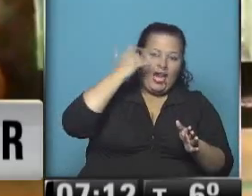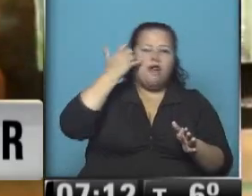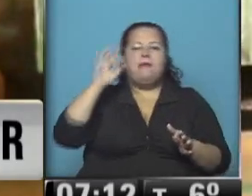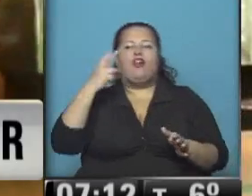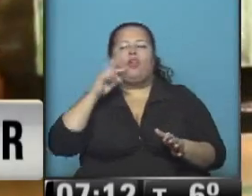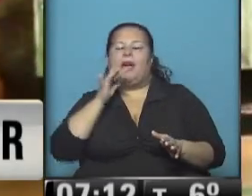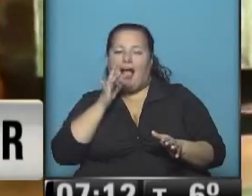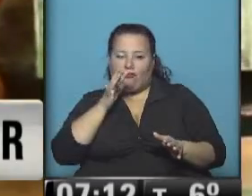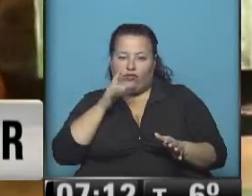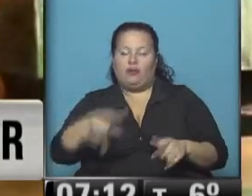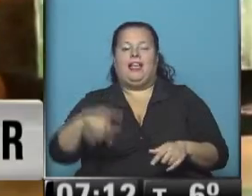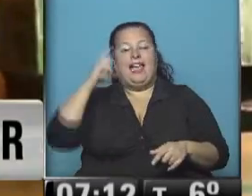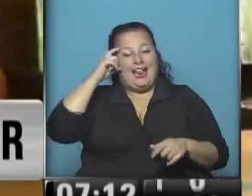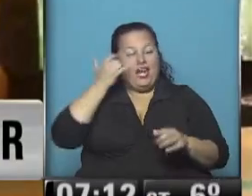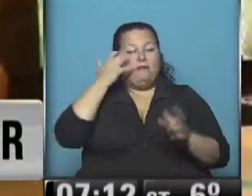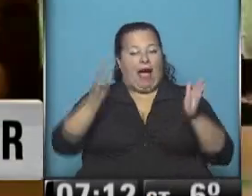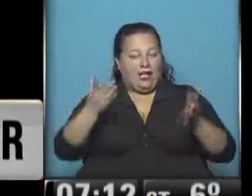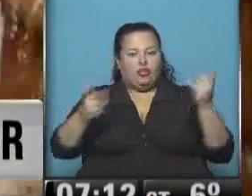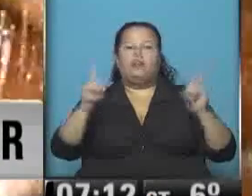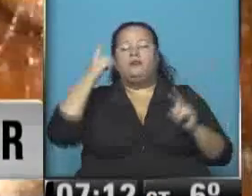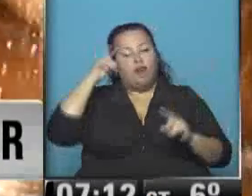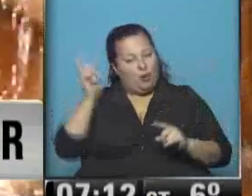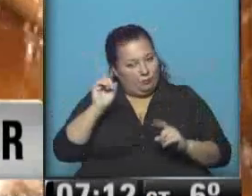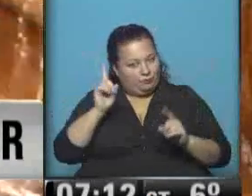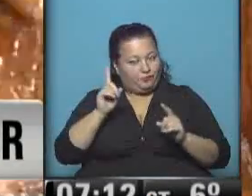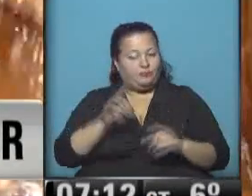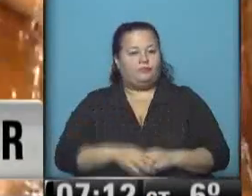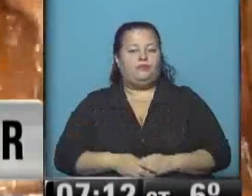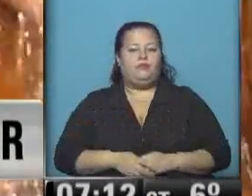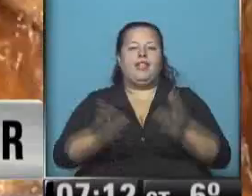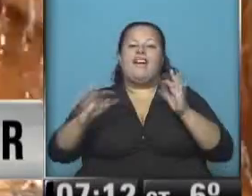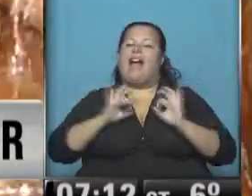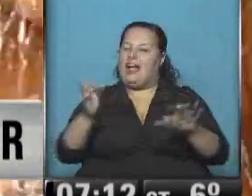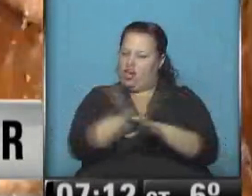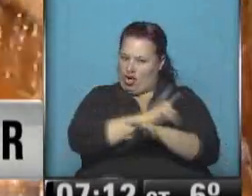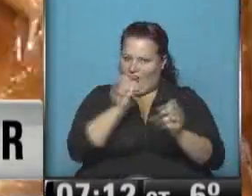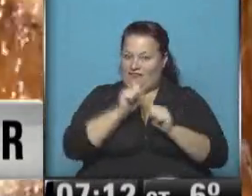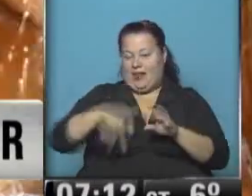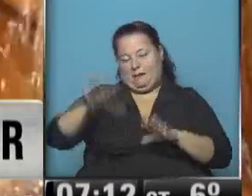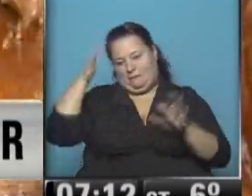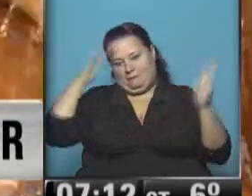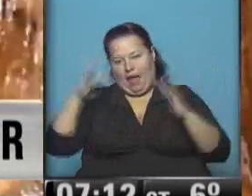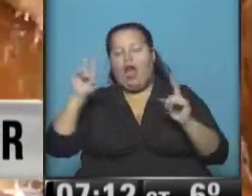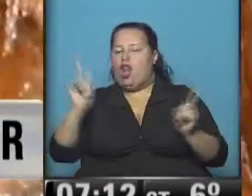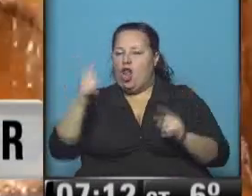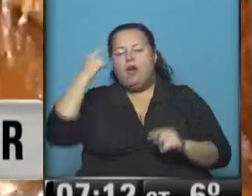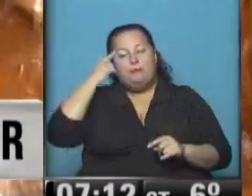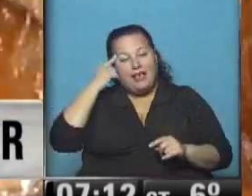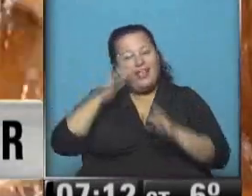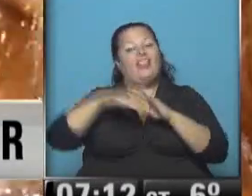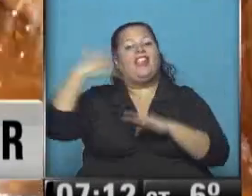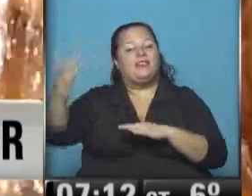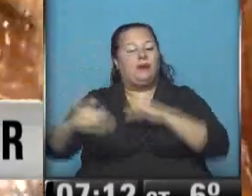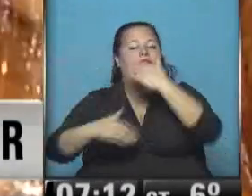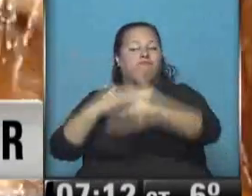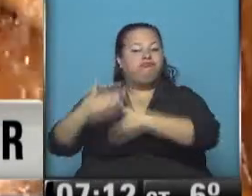de 2014 con este enero y mayo, sin contar, claro, está el periodo de vacaciones de invierno que es más fuerte. Claro, bueno, imagínate entonces después, a medida